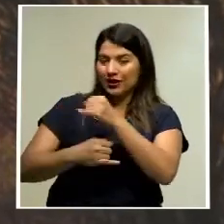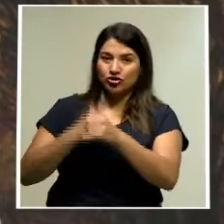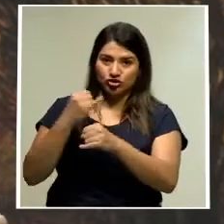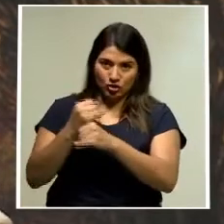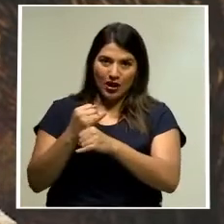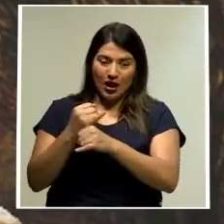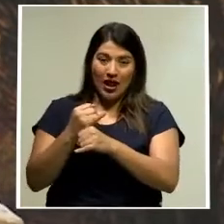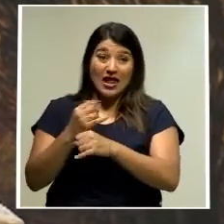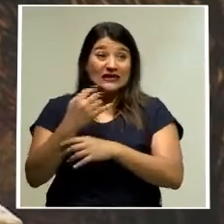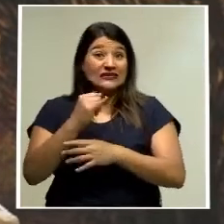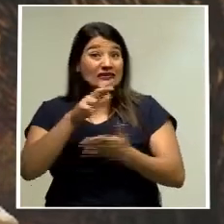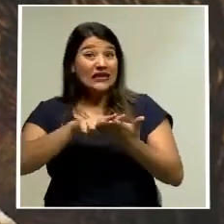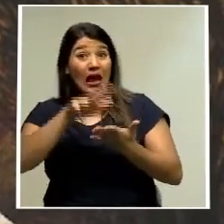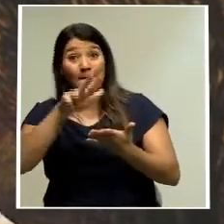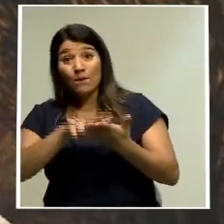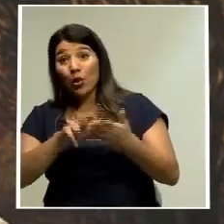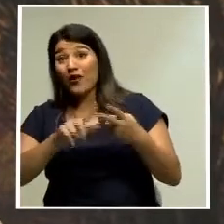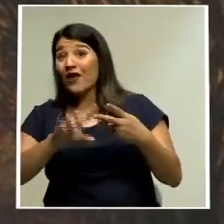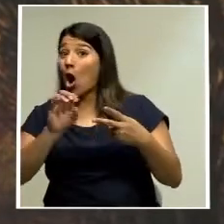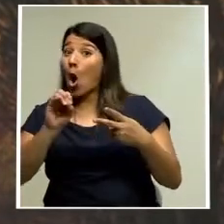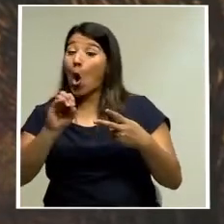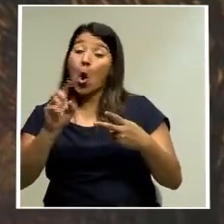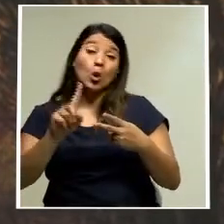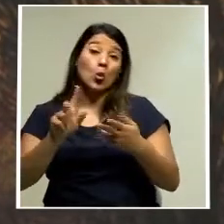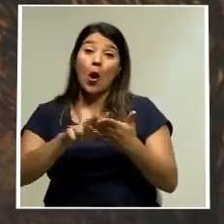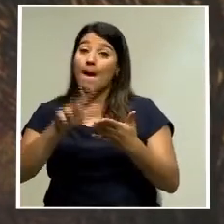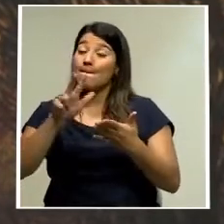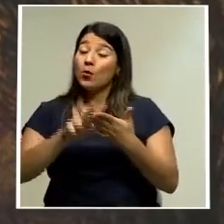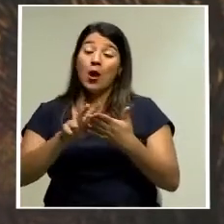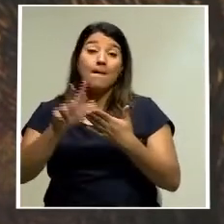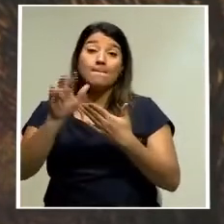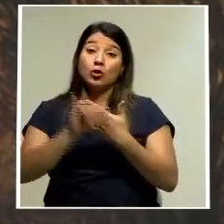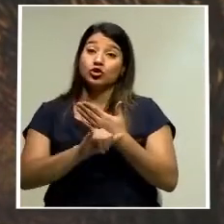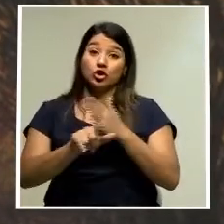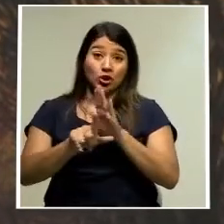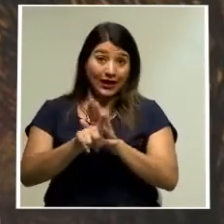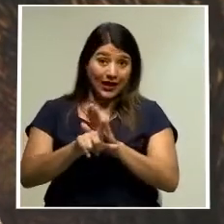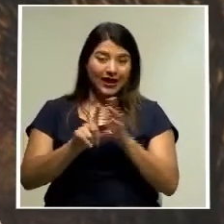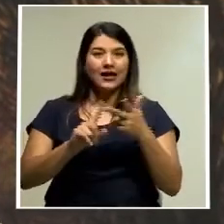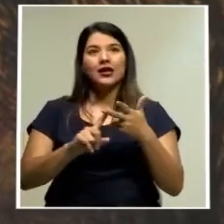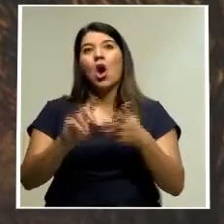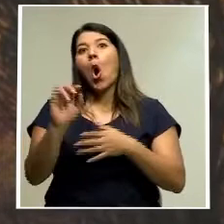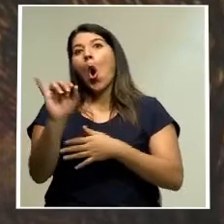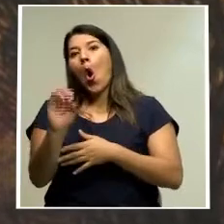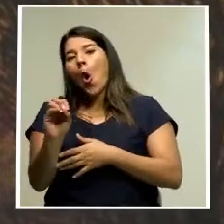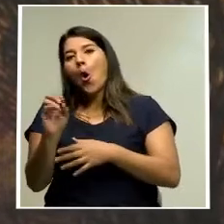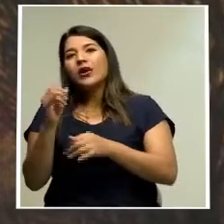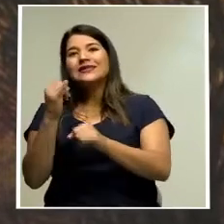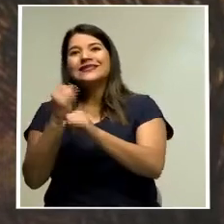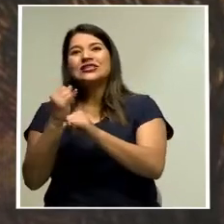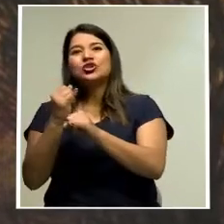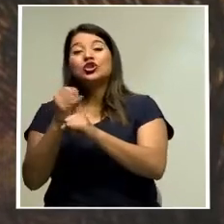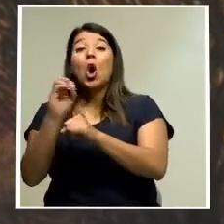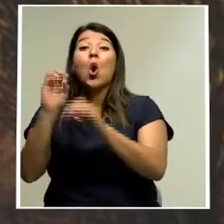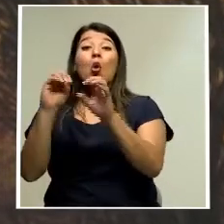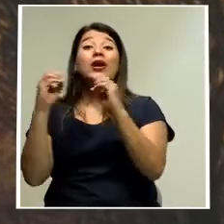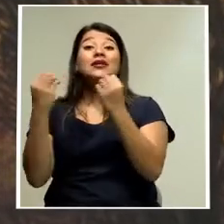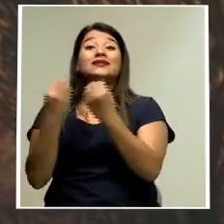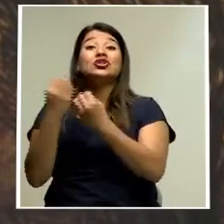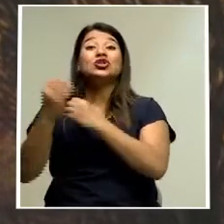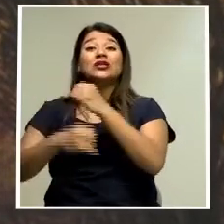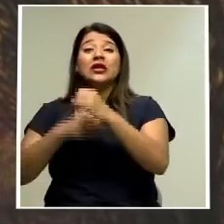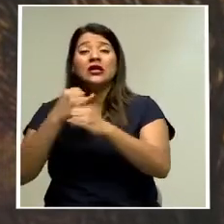que se aprueben o no algunos proyectos de ley que puedan afectar. Las calificadoras de riesgo, si nos están con